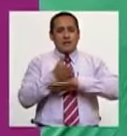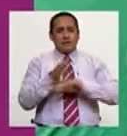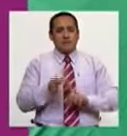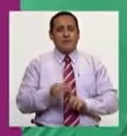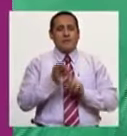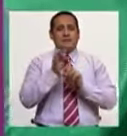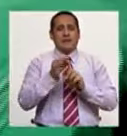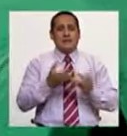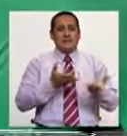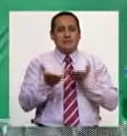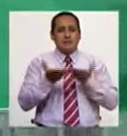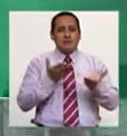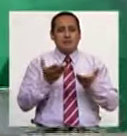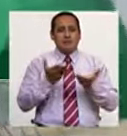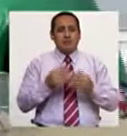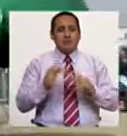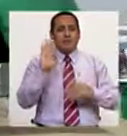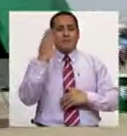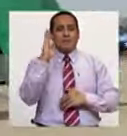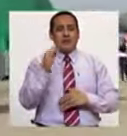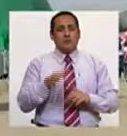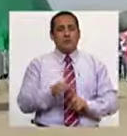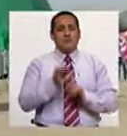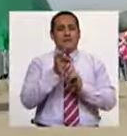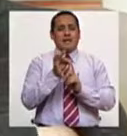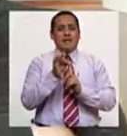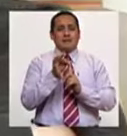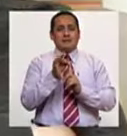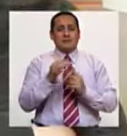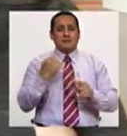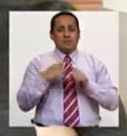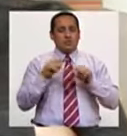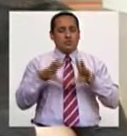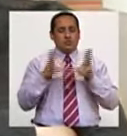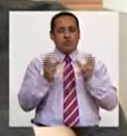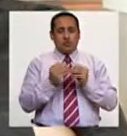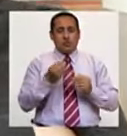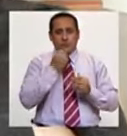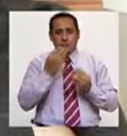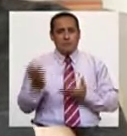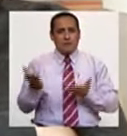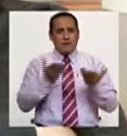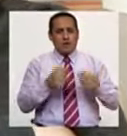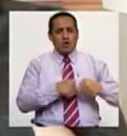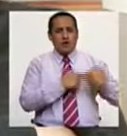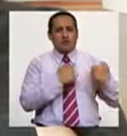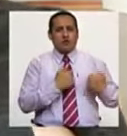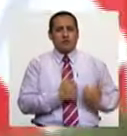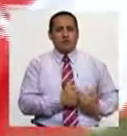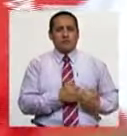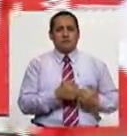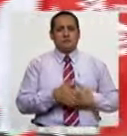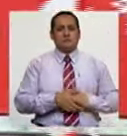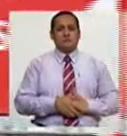especiales, hay servicios higiénicos especiales, pero están todos bienvenidos, de todo corazón.